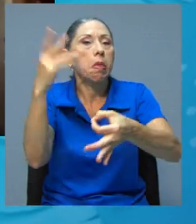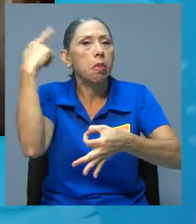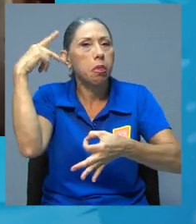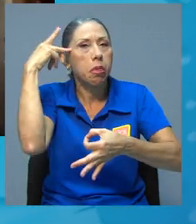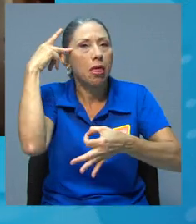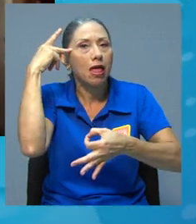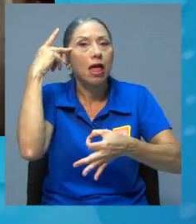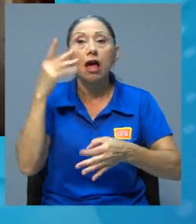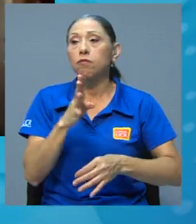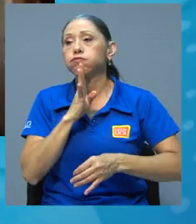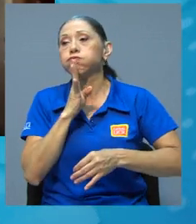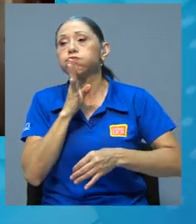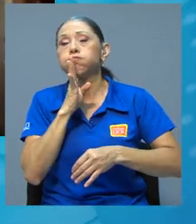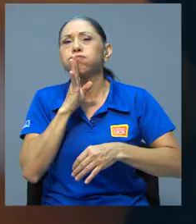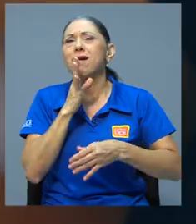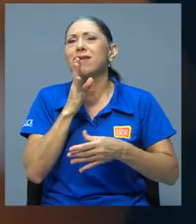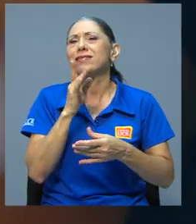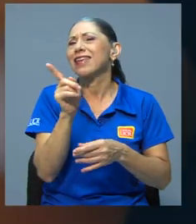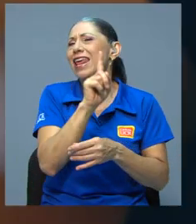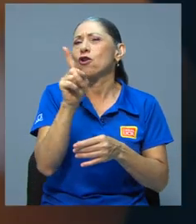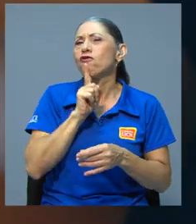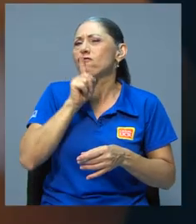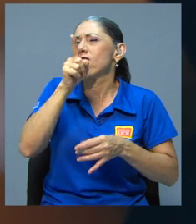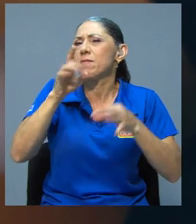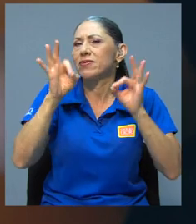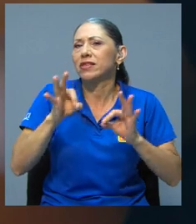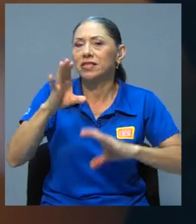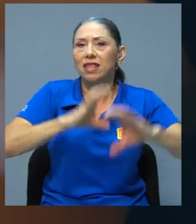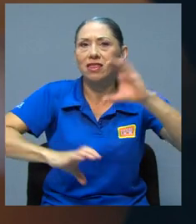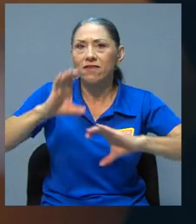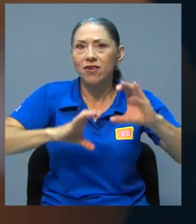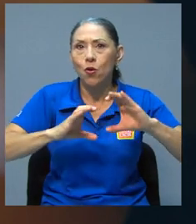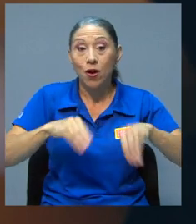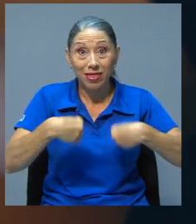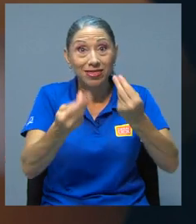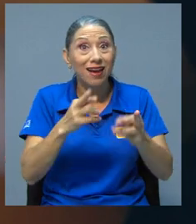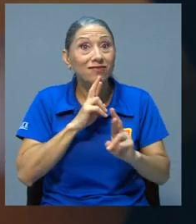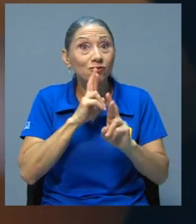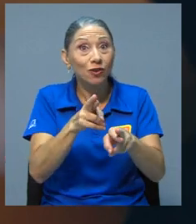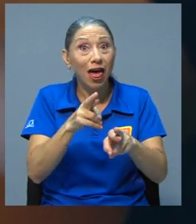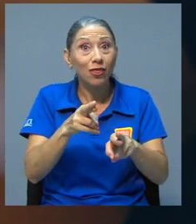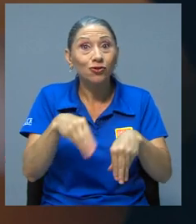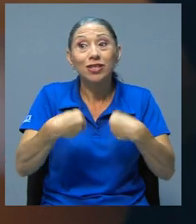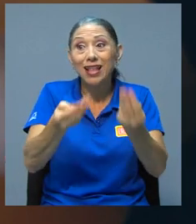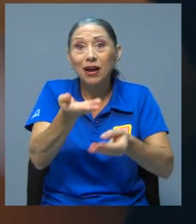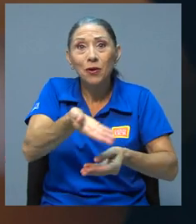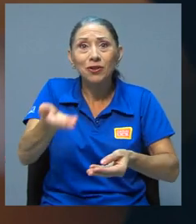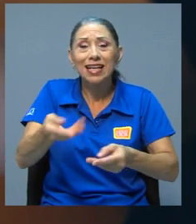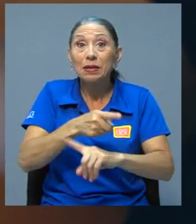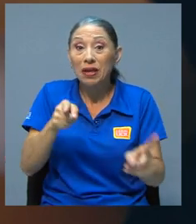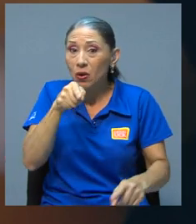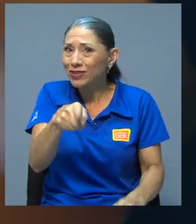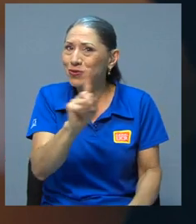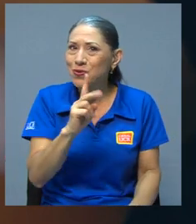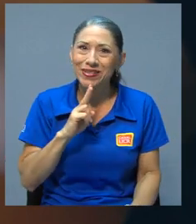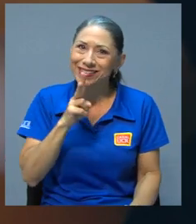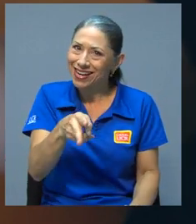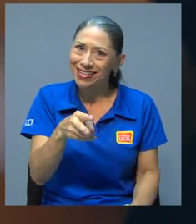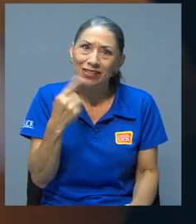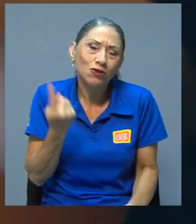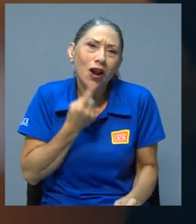discursos pseudocientíficos que ofrecen resultados y ofrecen respuestas, pero no son ciertas, sino que son